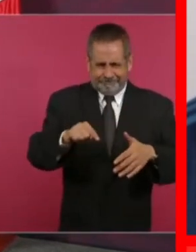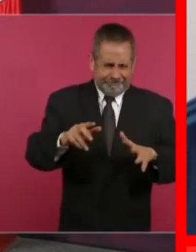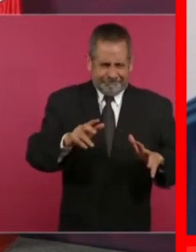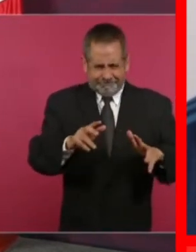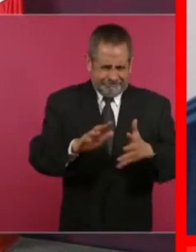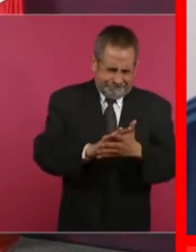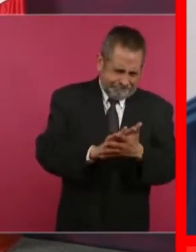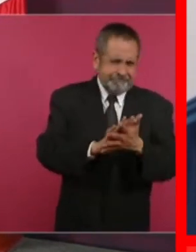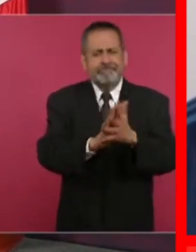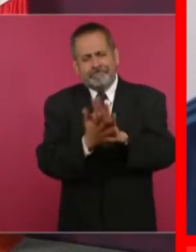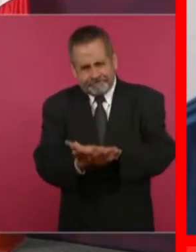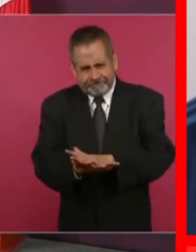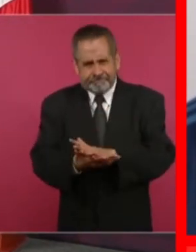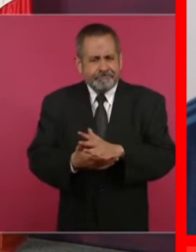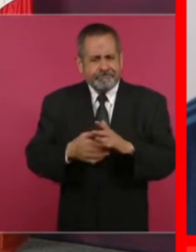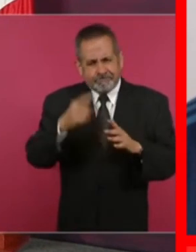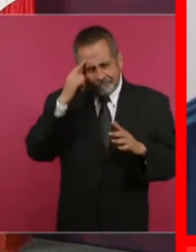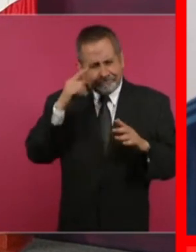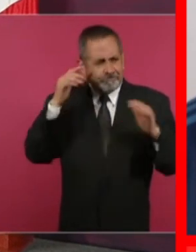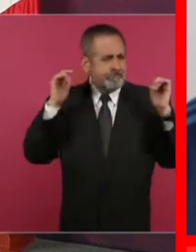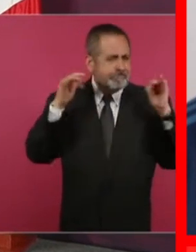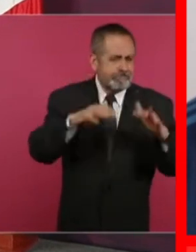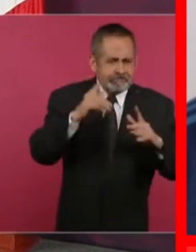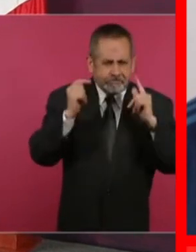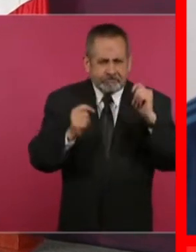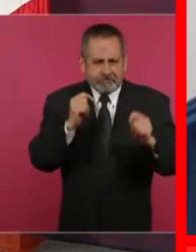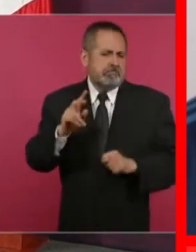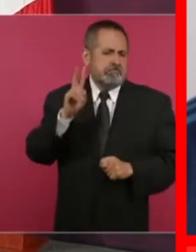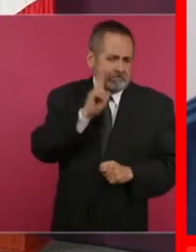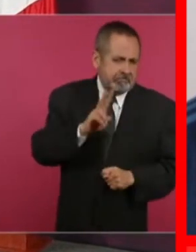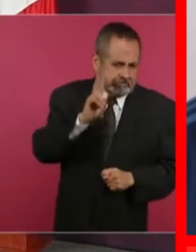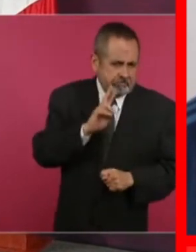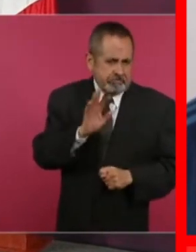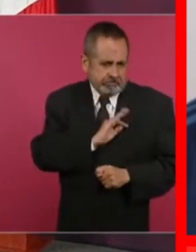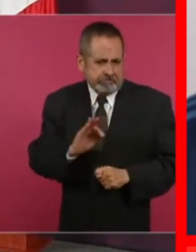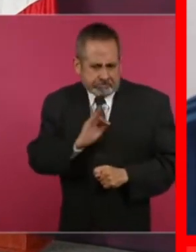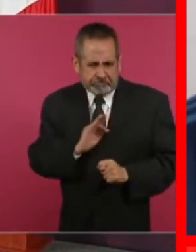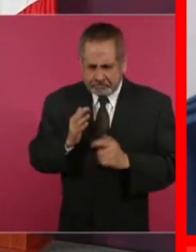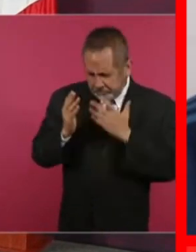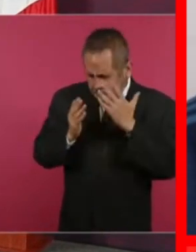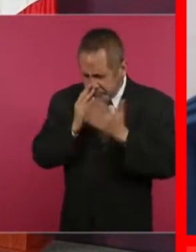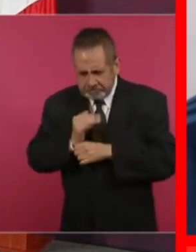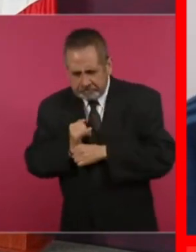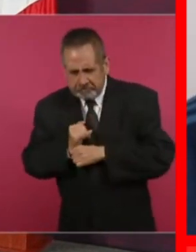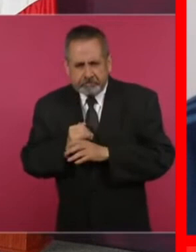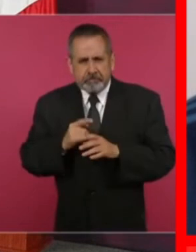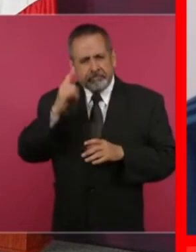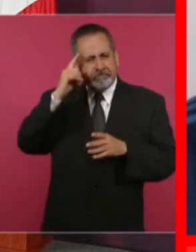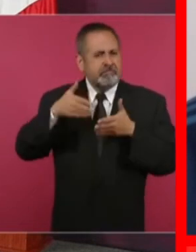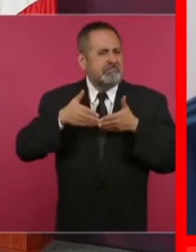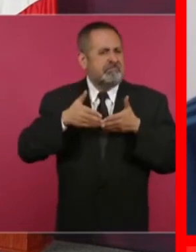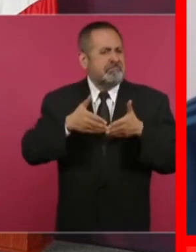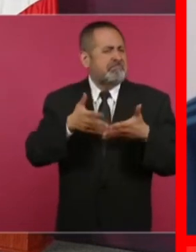en un puerto turístico para cruceros,